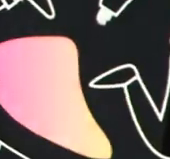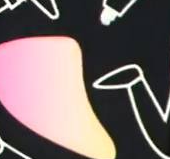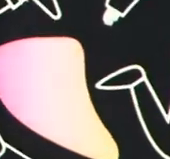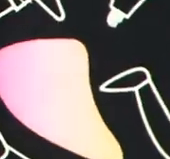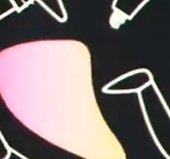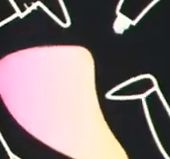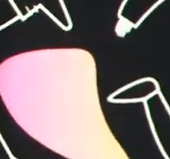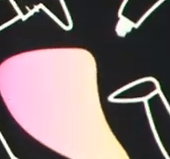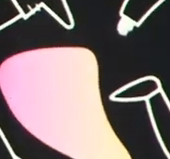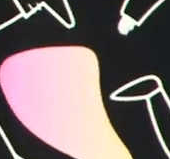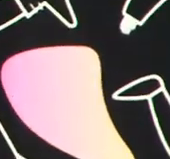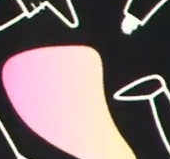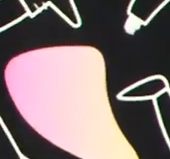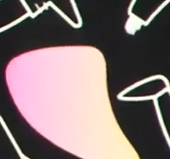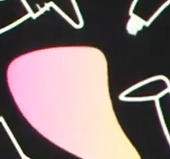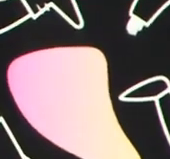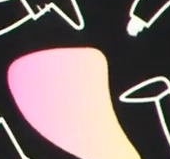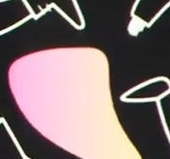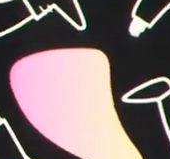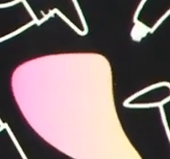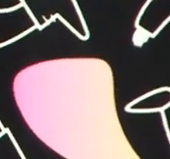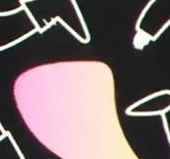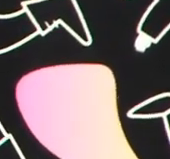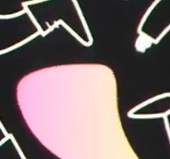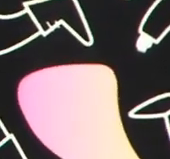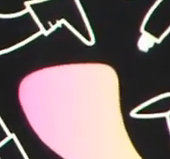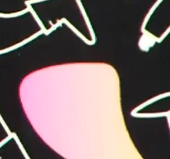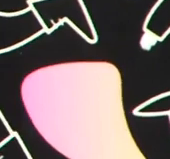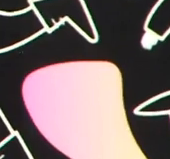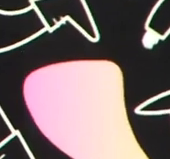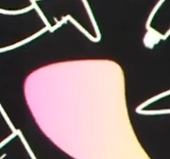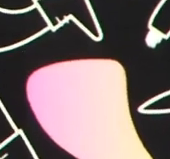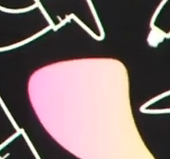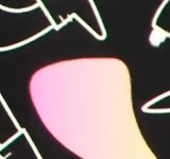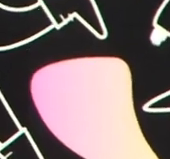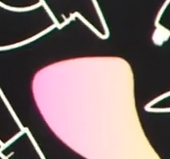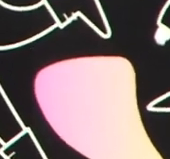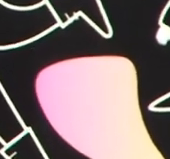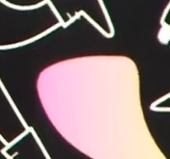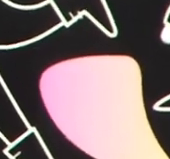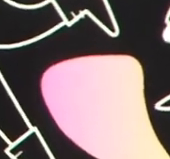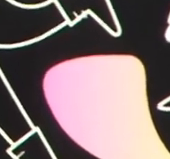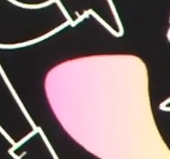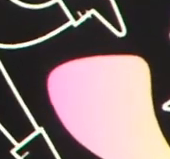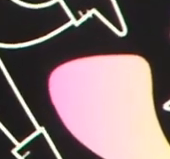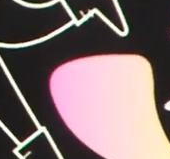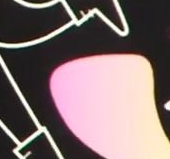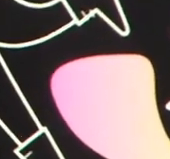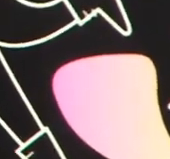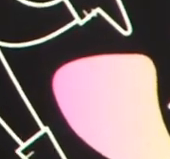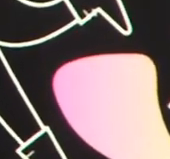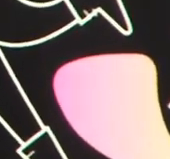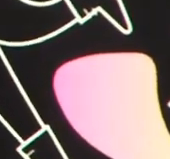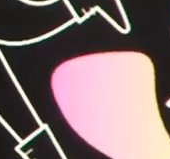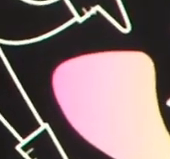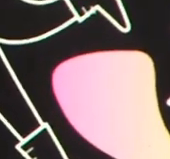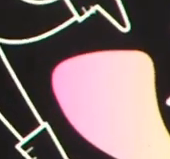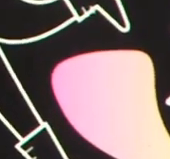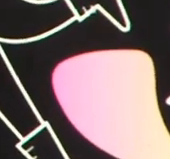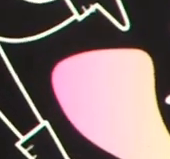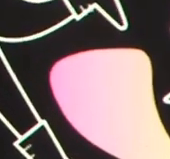Mi padre era un profesor y mi madre era una administradora de universidad. El sukkah era